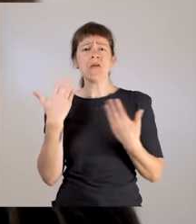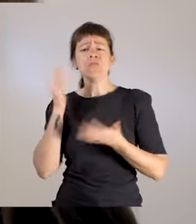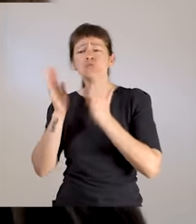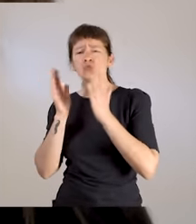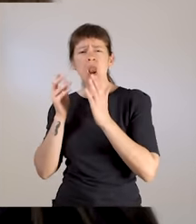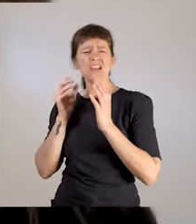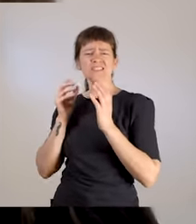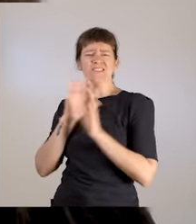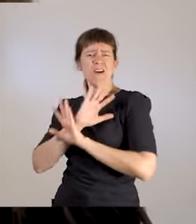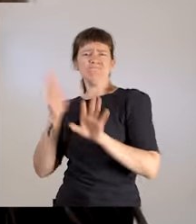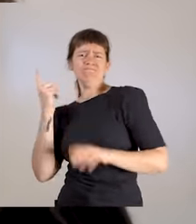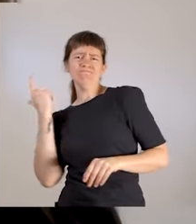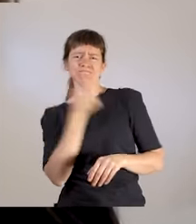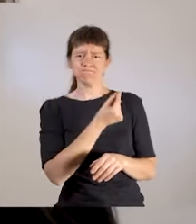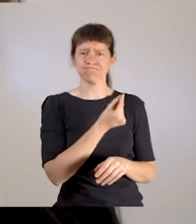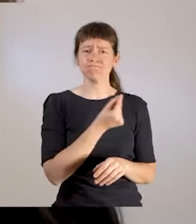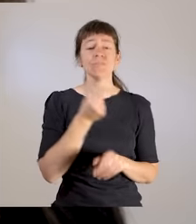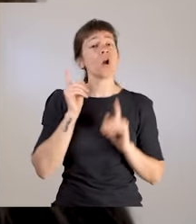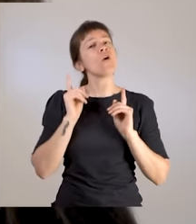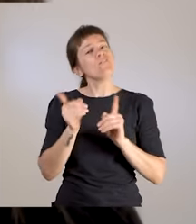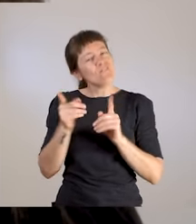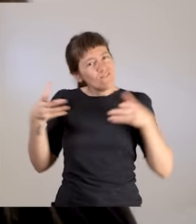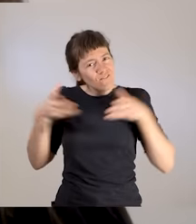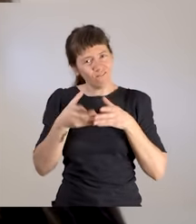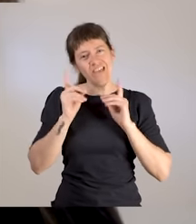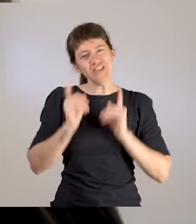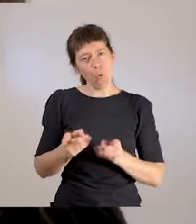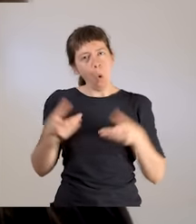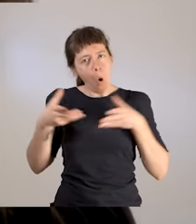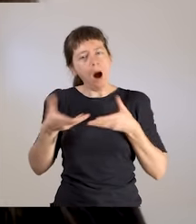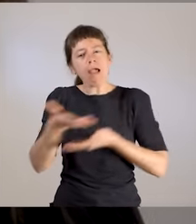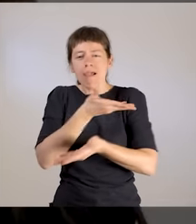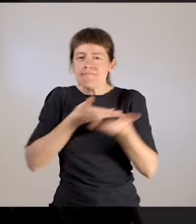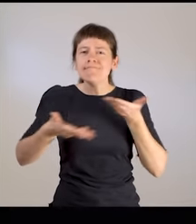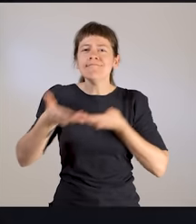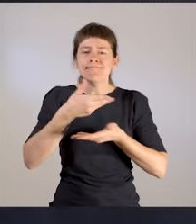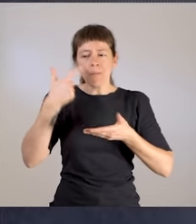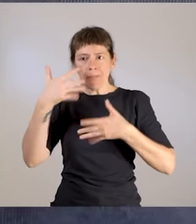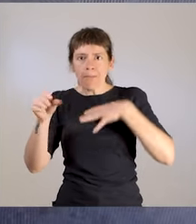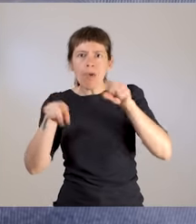en otras historias, situaciones y relaciones con otros tipos de violencia.